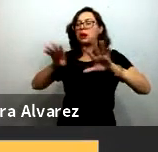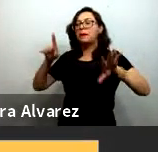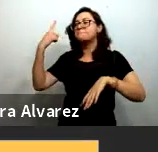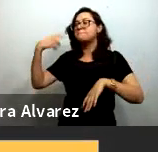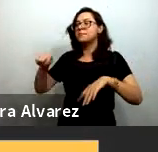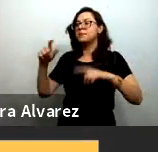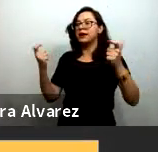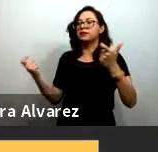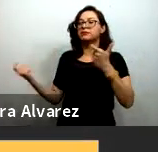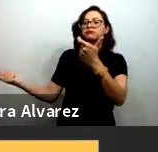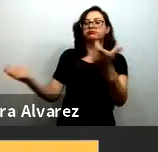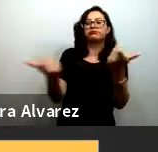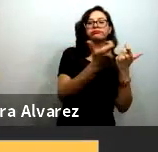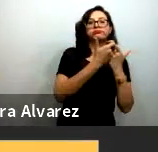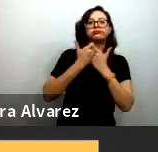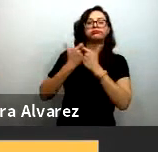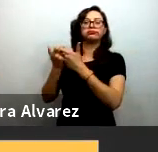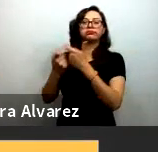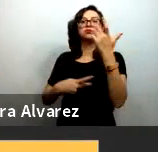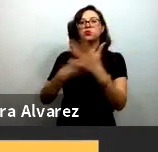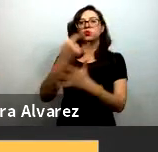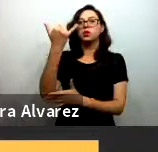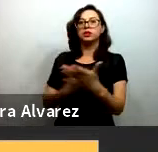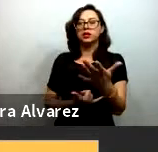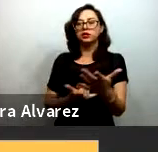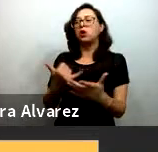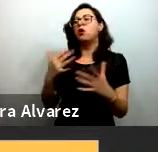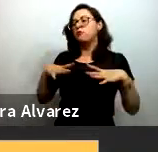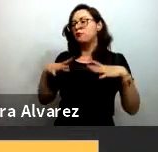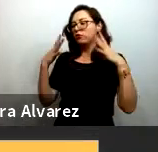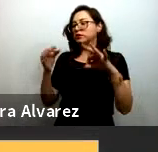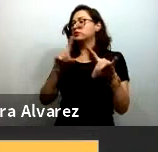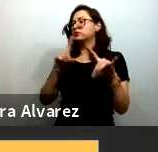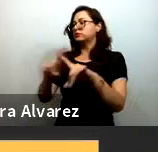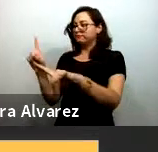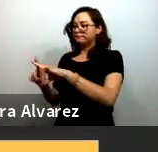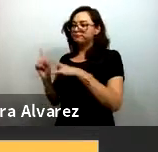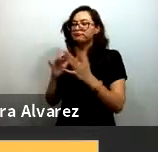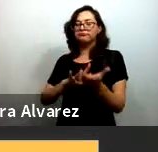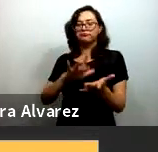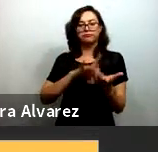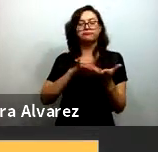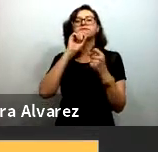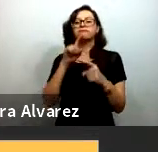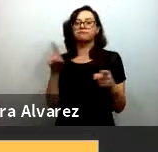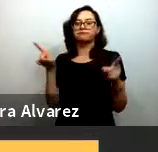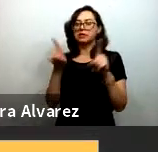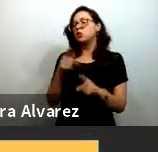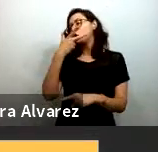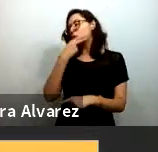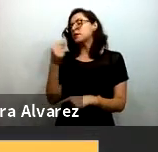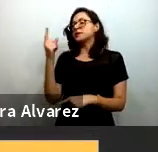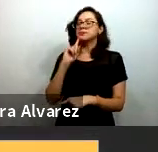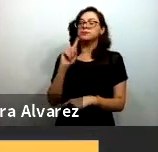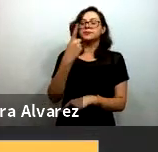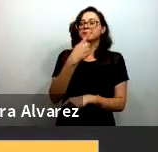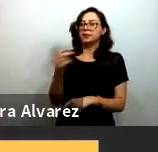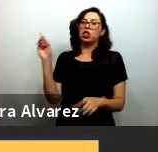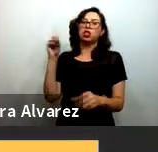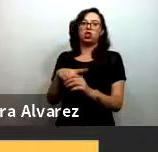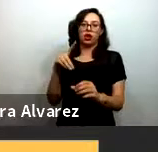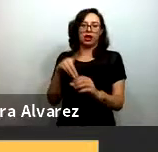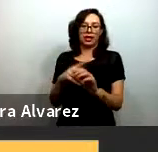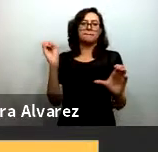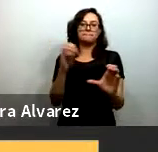individuales el proyecto fue financiado gracias a las fundaciones corporativas y también al apoyo de ciudadanos y ciudadanas que se sumaron a